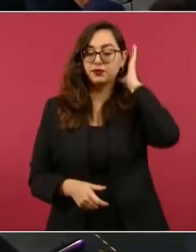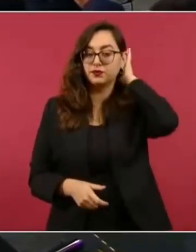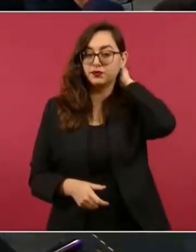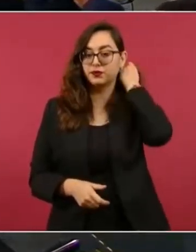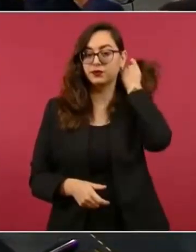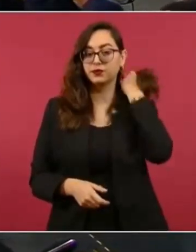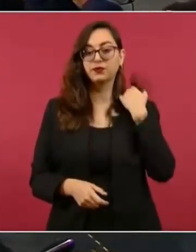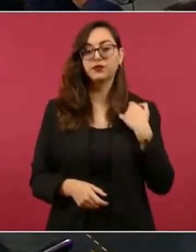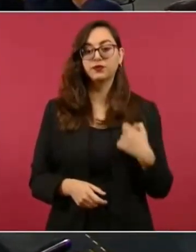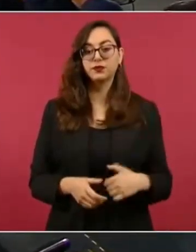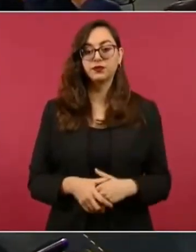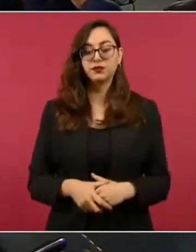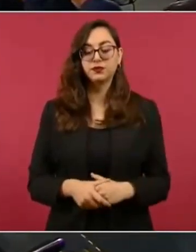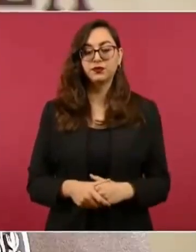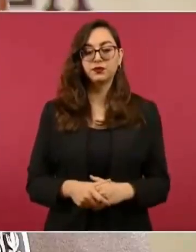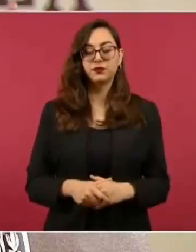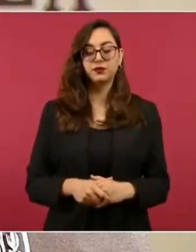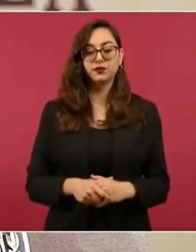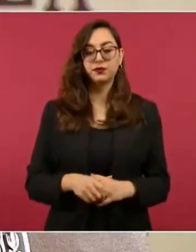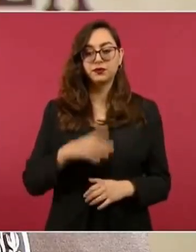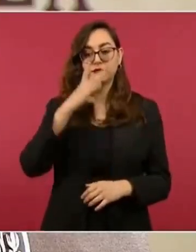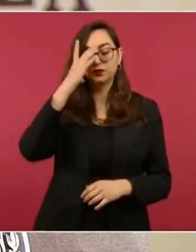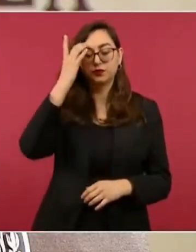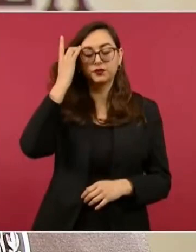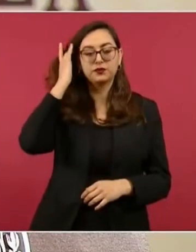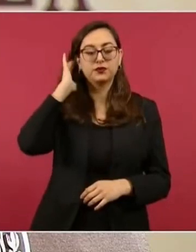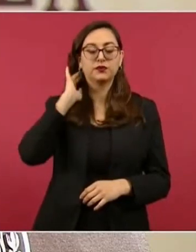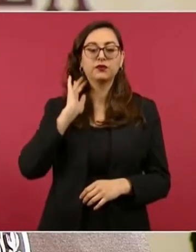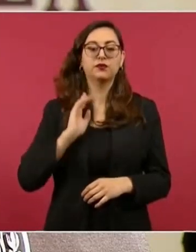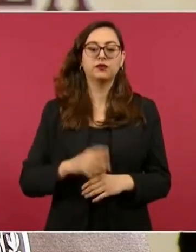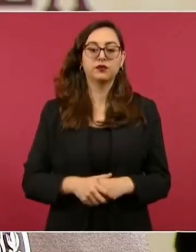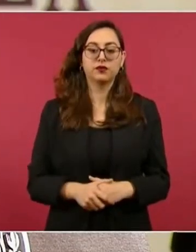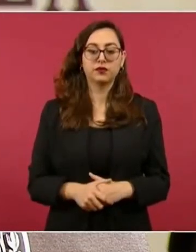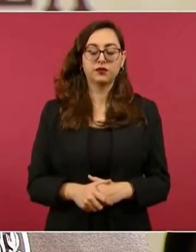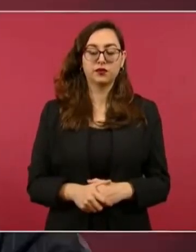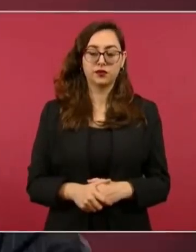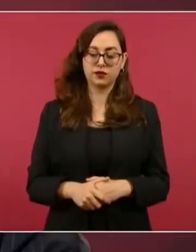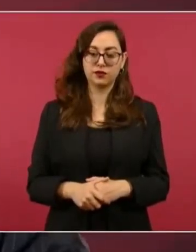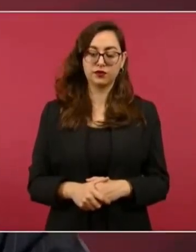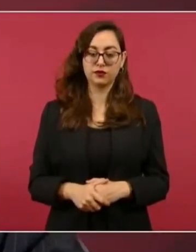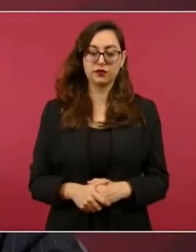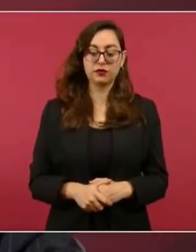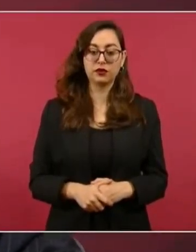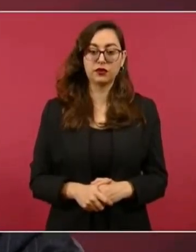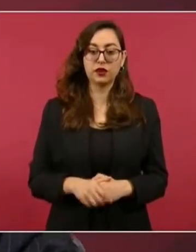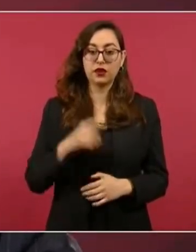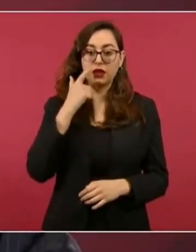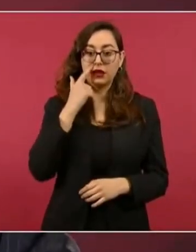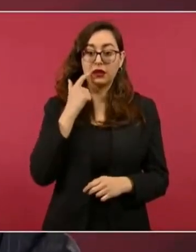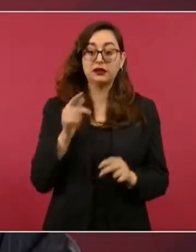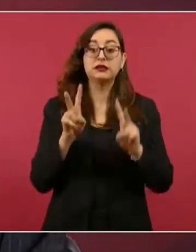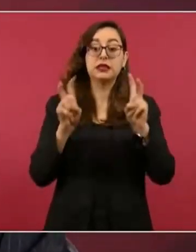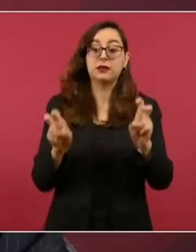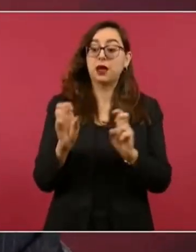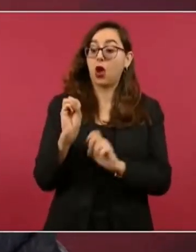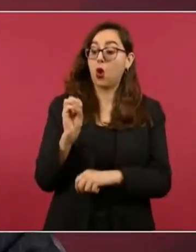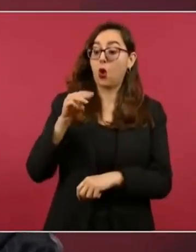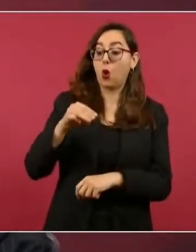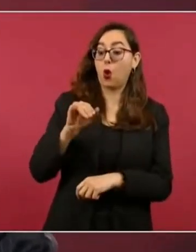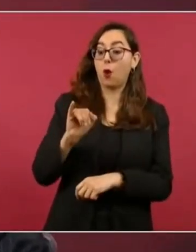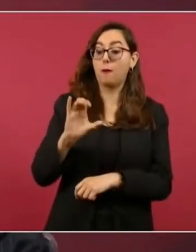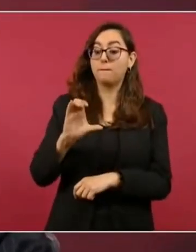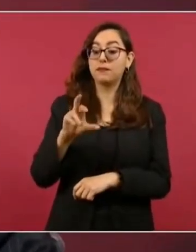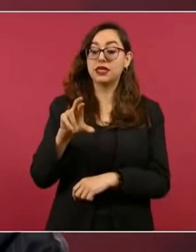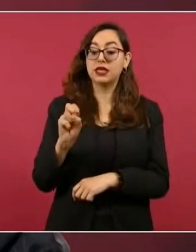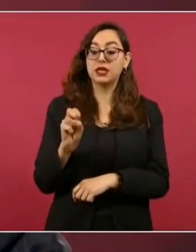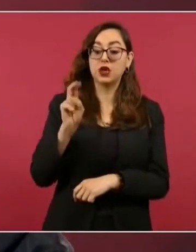las cepas de Omicron ha sido extendida, aprovecho para comentar sobre esto, más como una estrategia comercial. Hay una